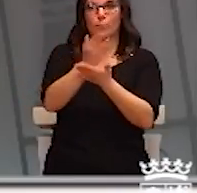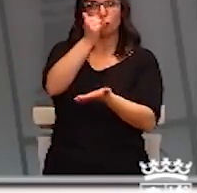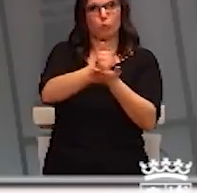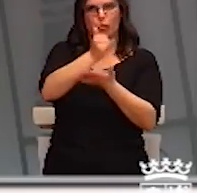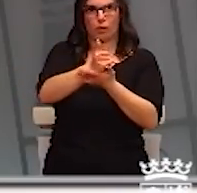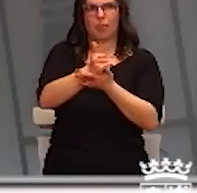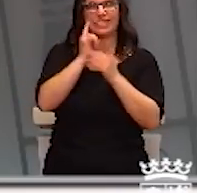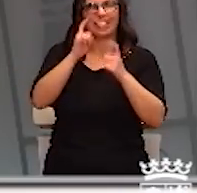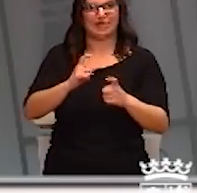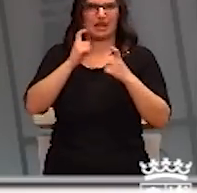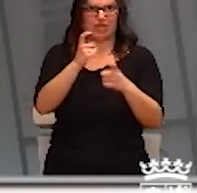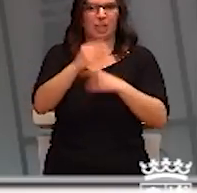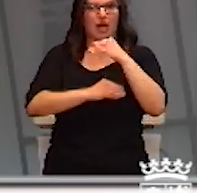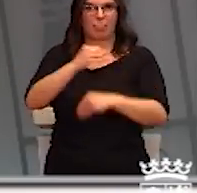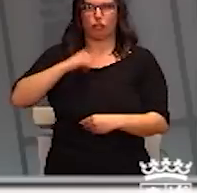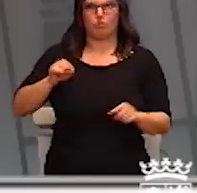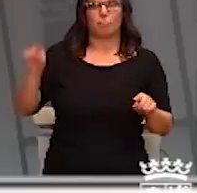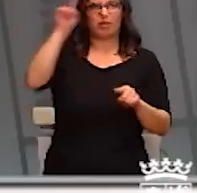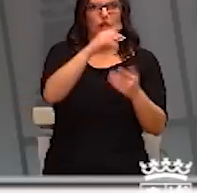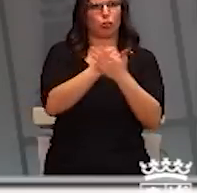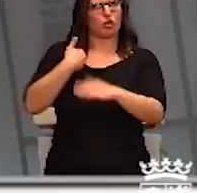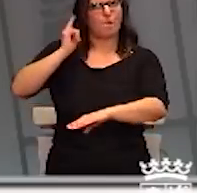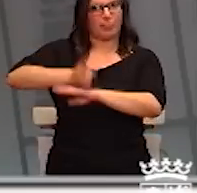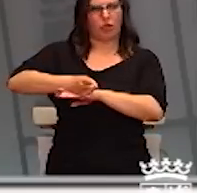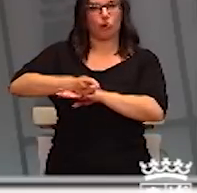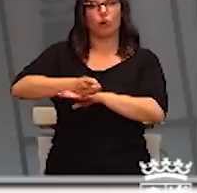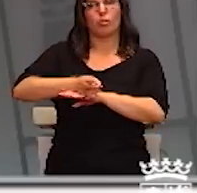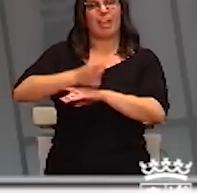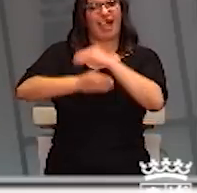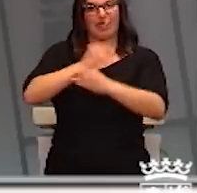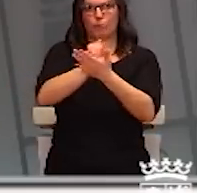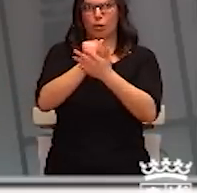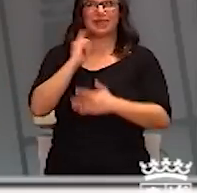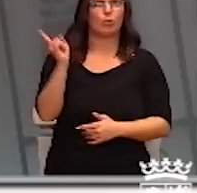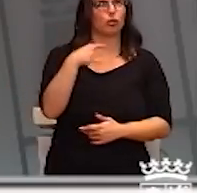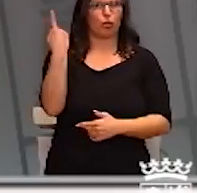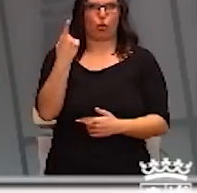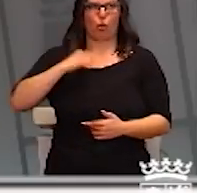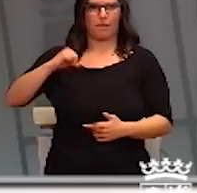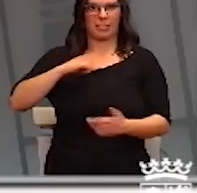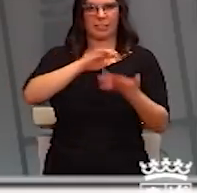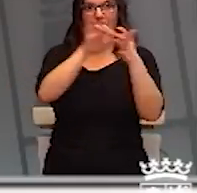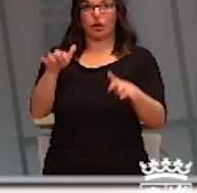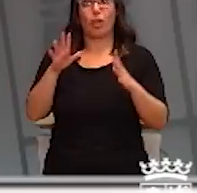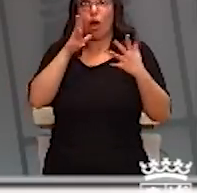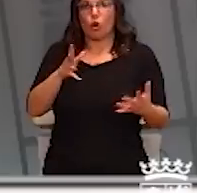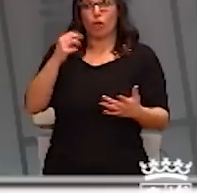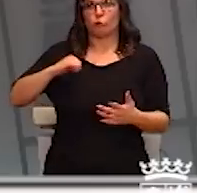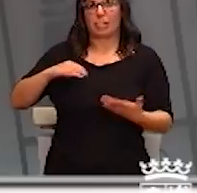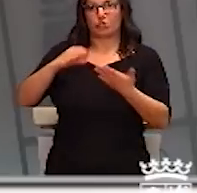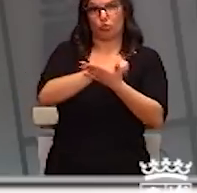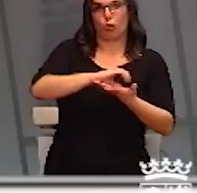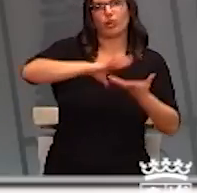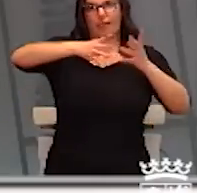mismo las tenemos, desde luego, la orden está dada para que hacerlo en todos y todos los hospitales se están adaptando porque hay que hacer